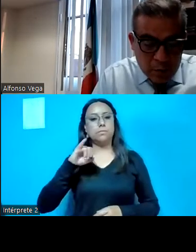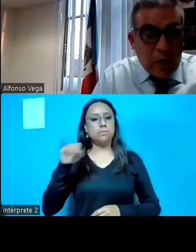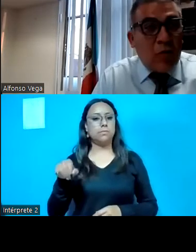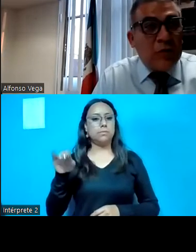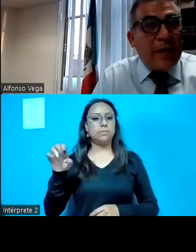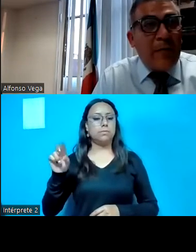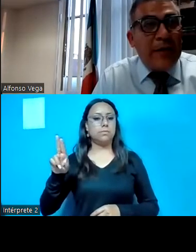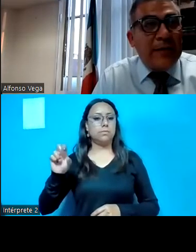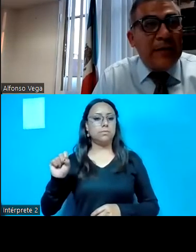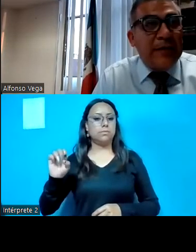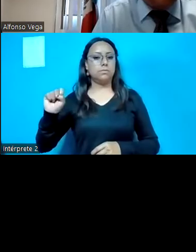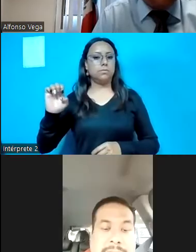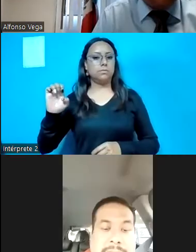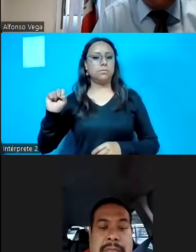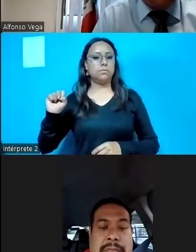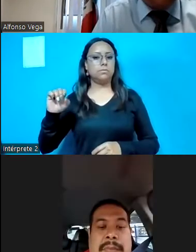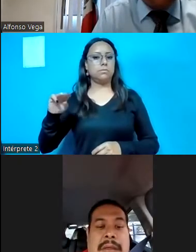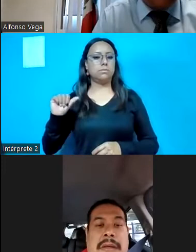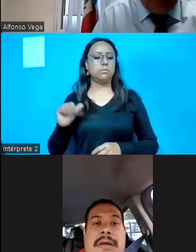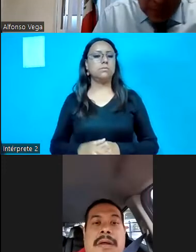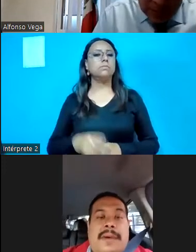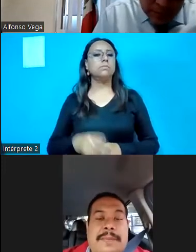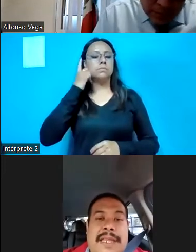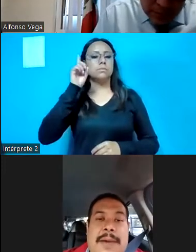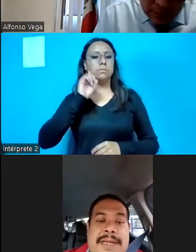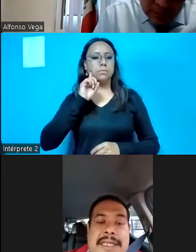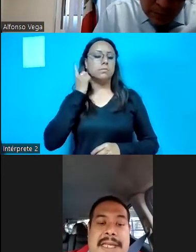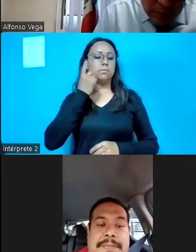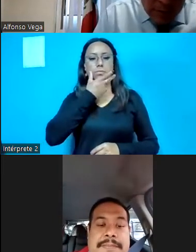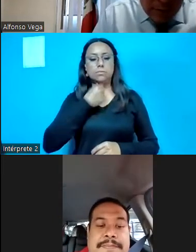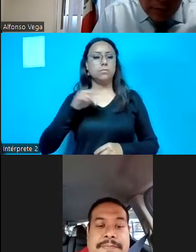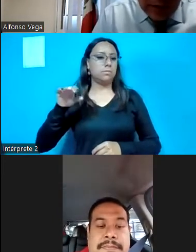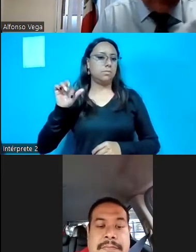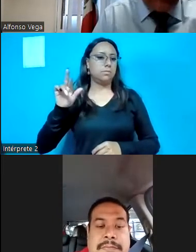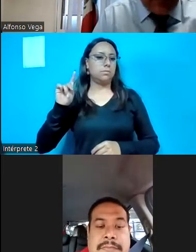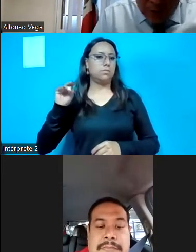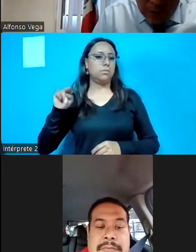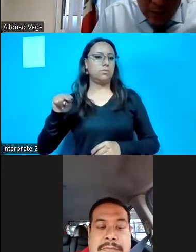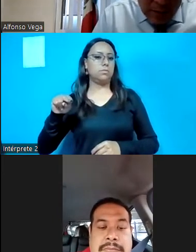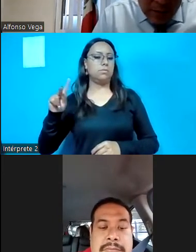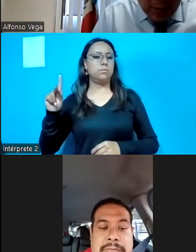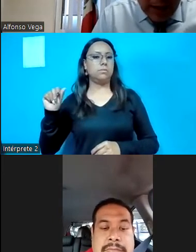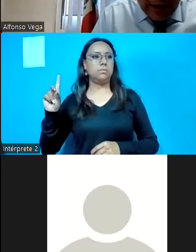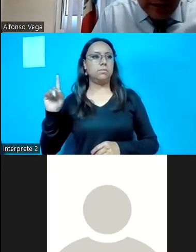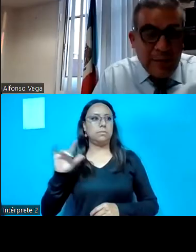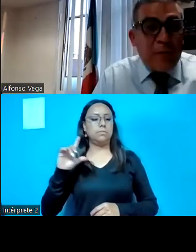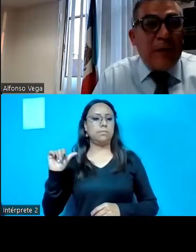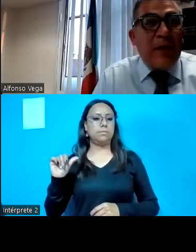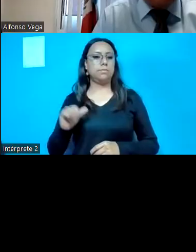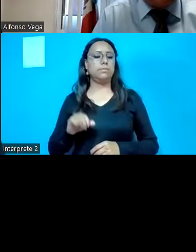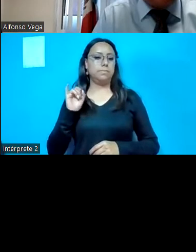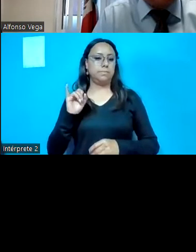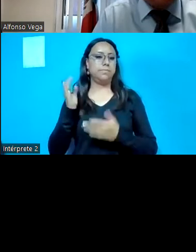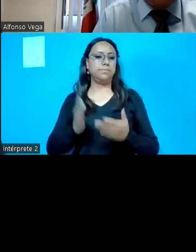Diputado José Martín Padilla Sánchez. Martín Padilla presente. Muchas gracias, diputado. Diputada Elizabeth